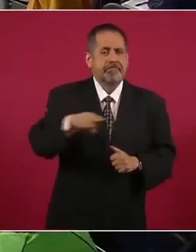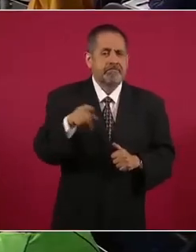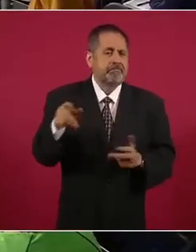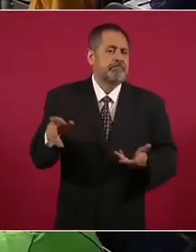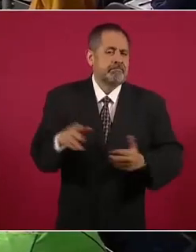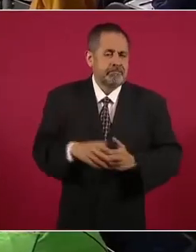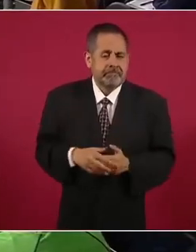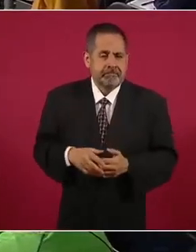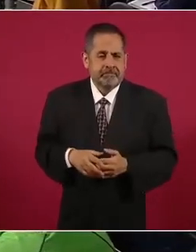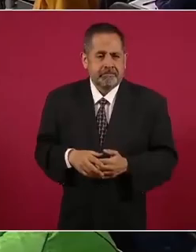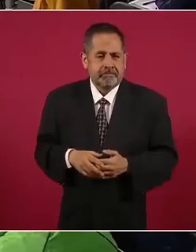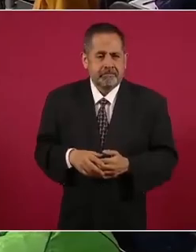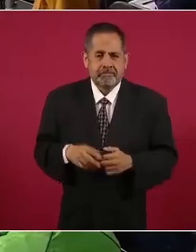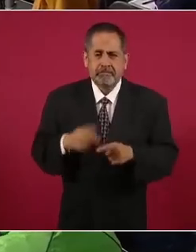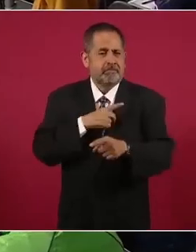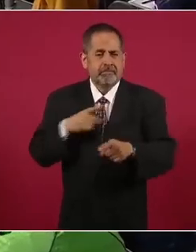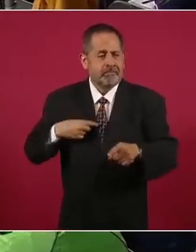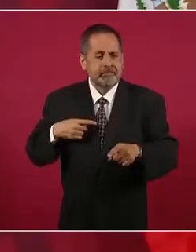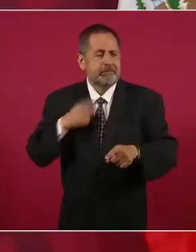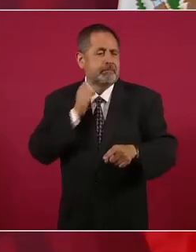que no sean hipócritas,